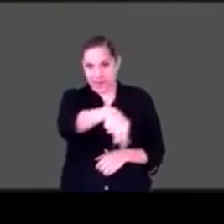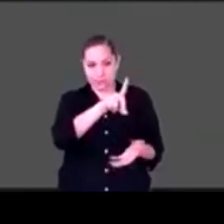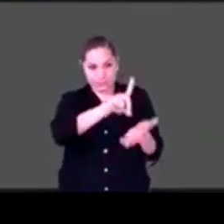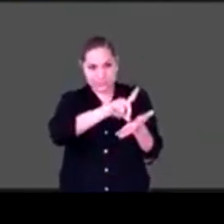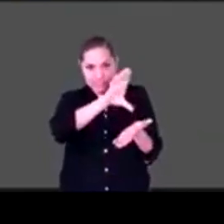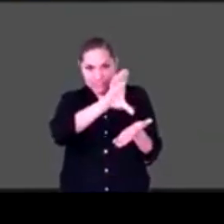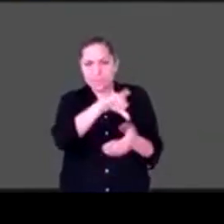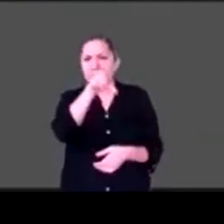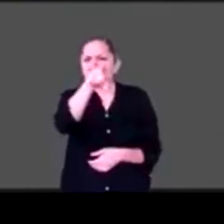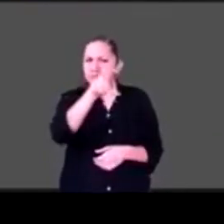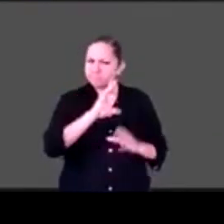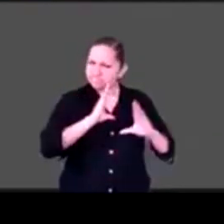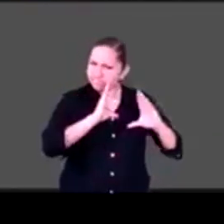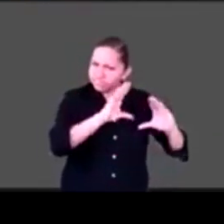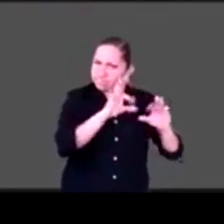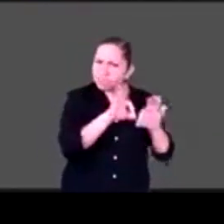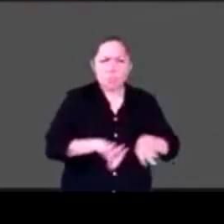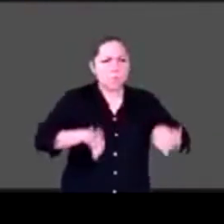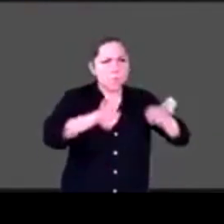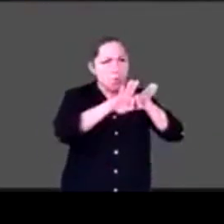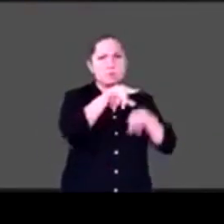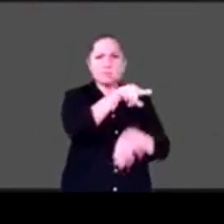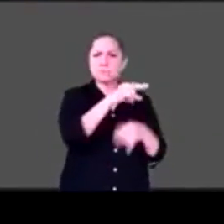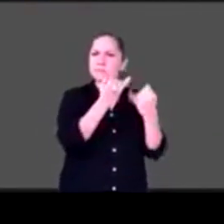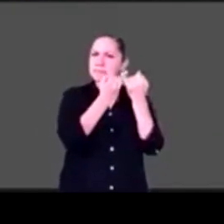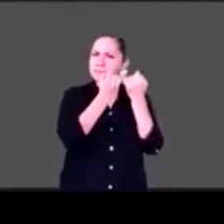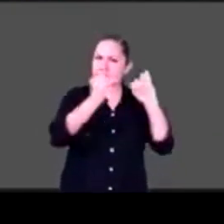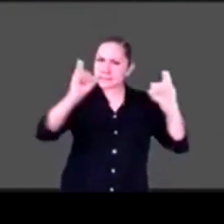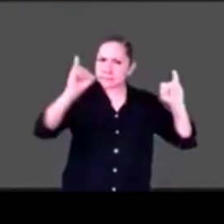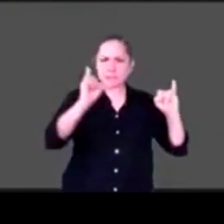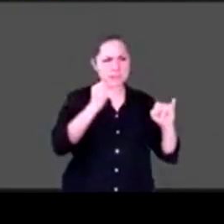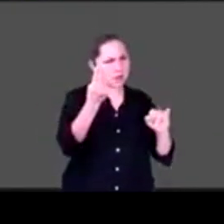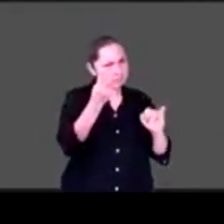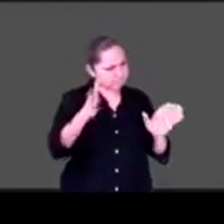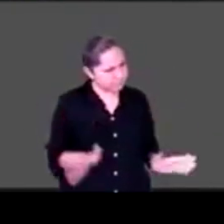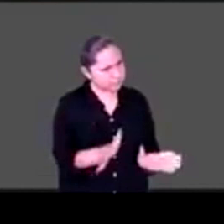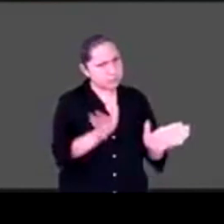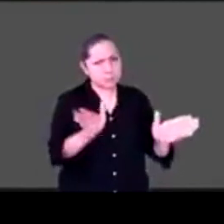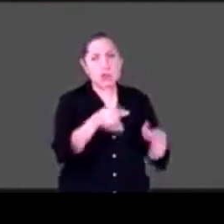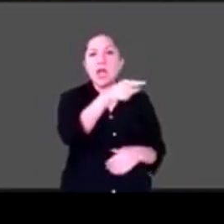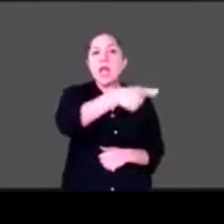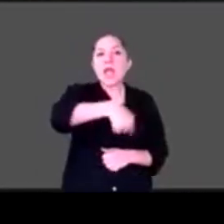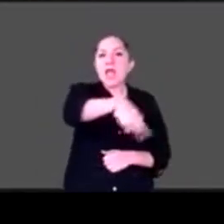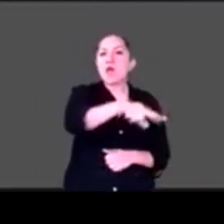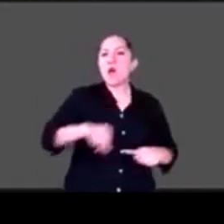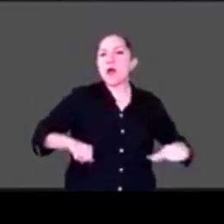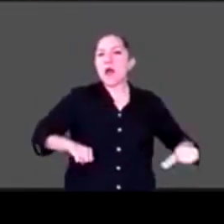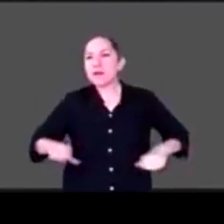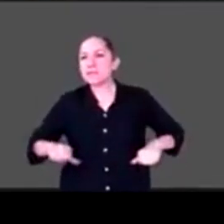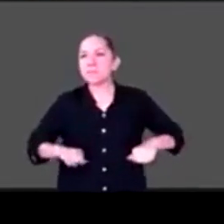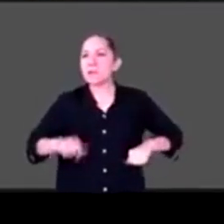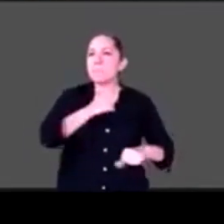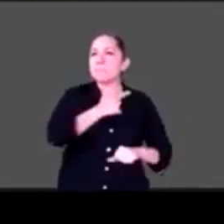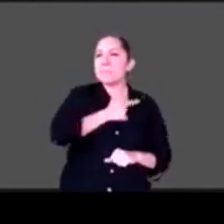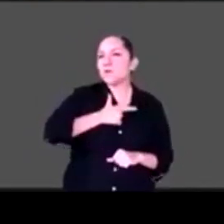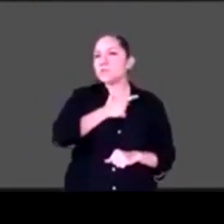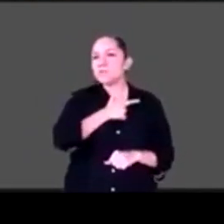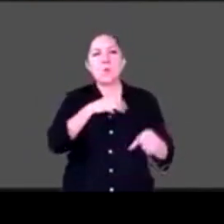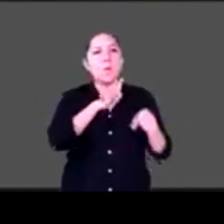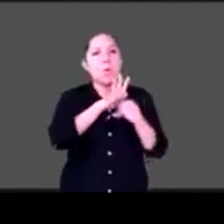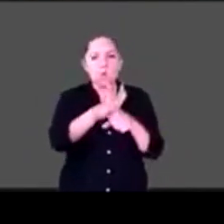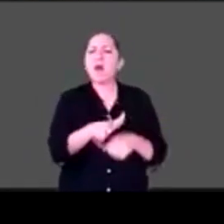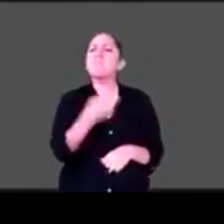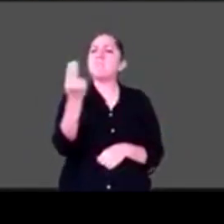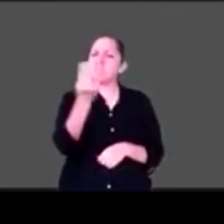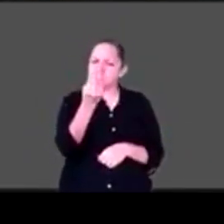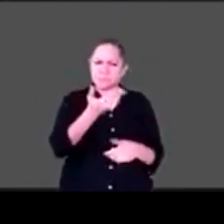enseñarles a ser autónomos, hacer actividades que a esos niños, a esas niñas, les guste realizar, y que es un momento donde